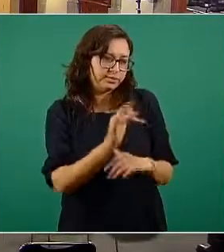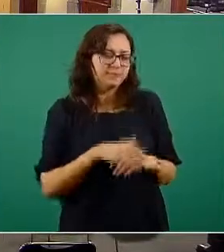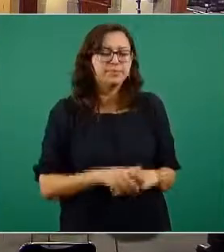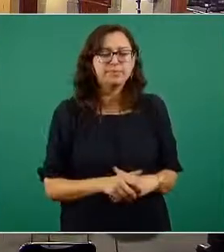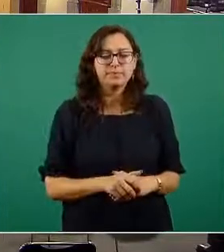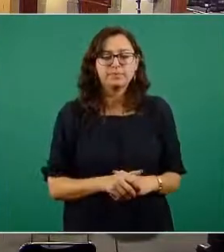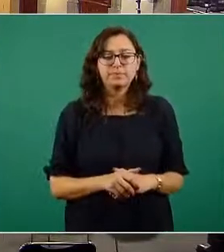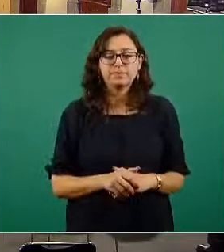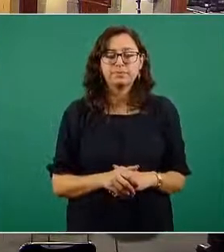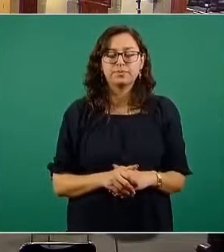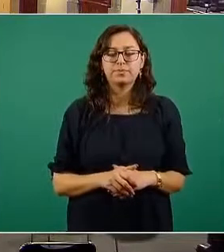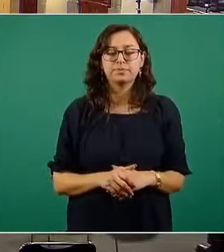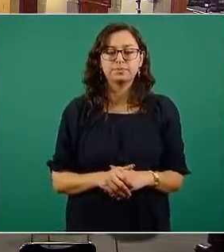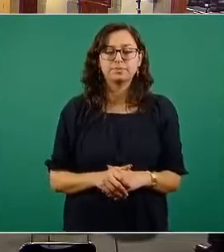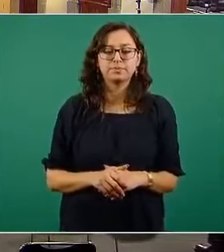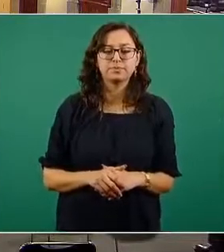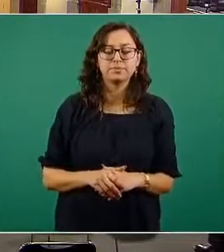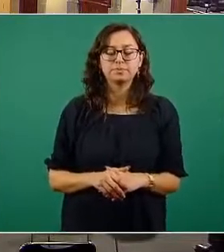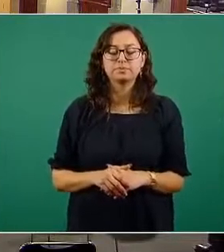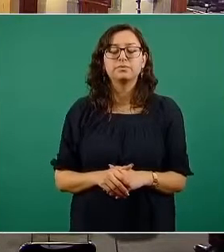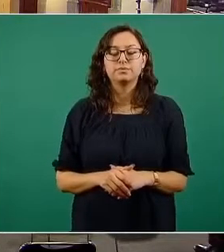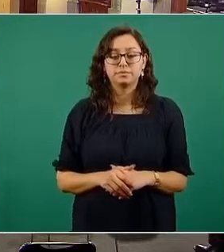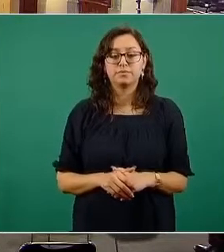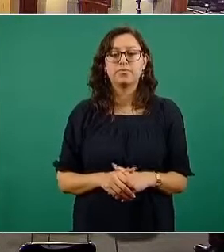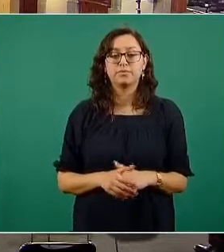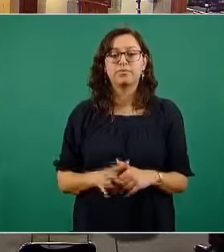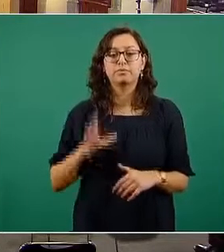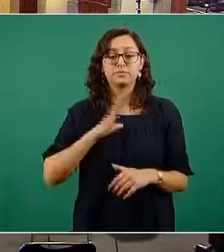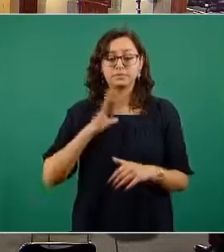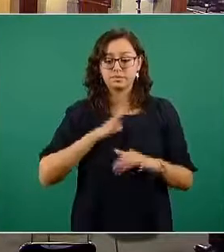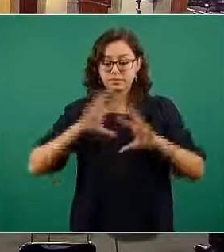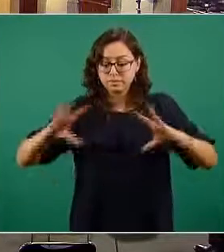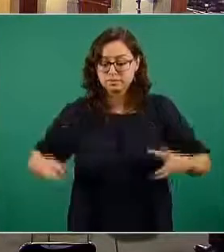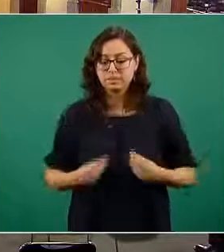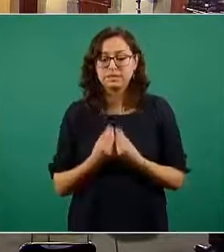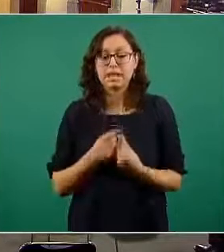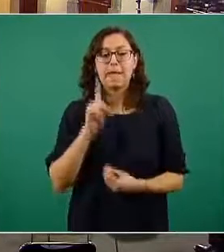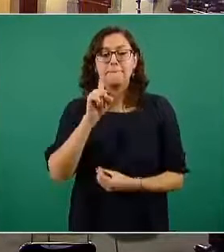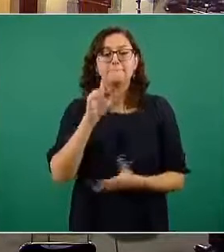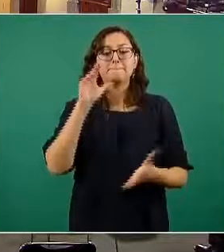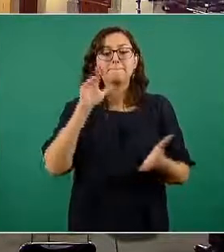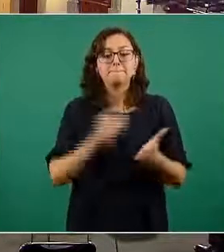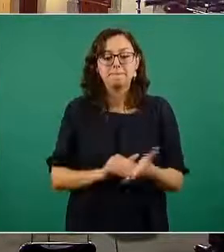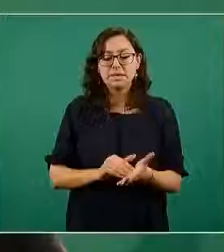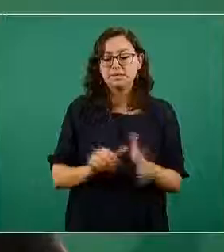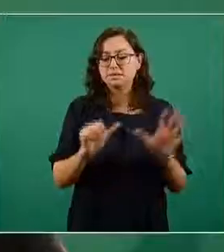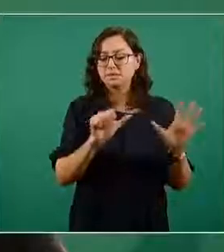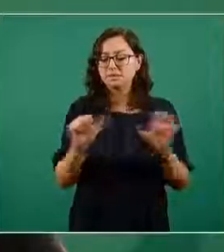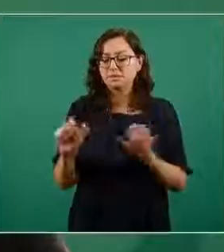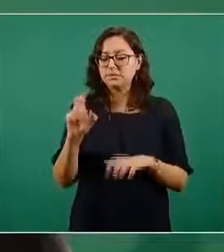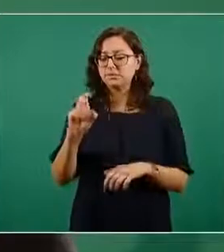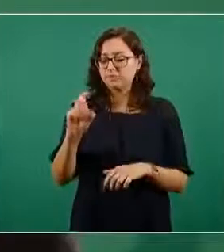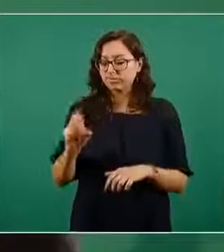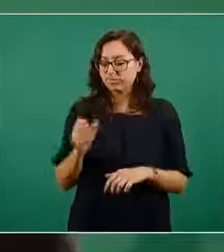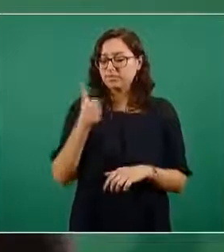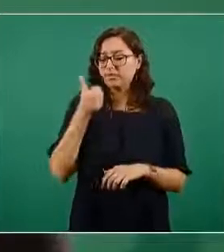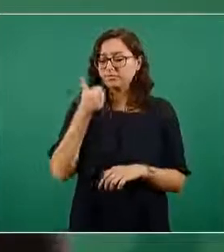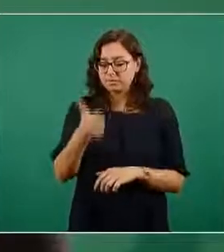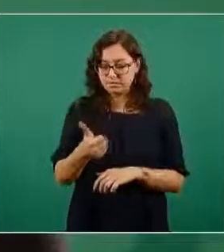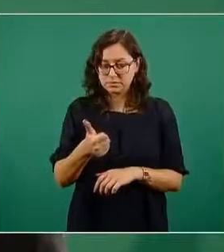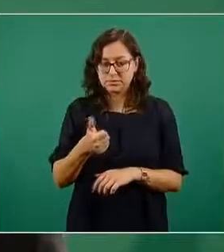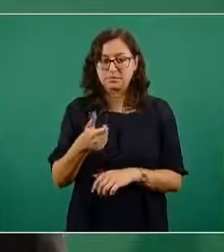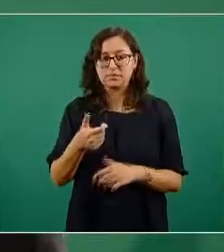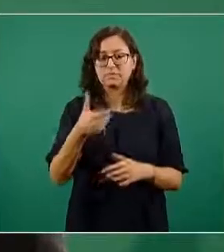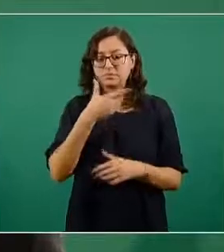para efectos del registro nacional son mil seiscientos treinta y seis recién nacidos que han dado durante el año